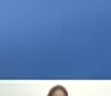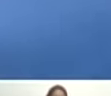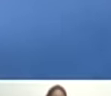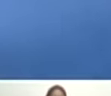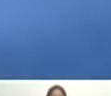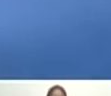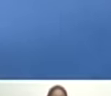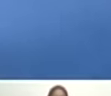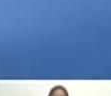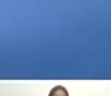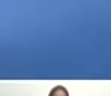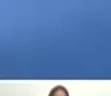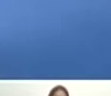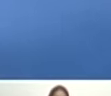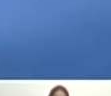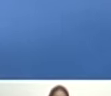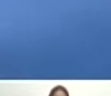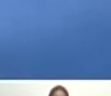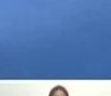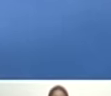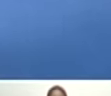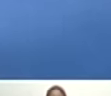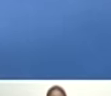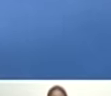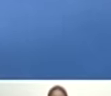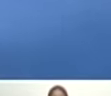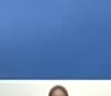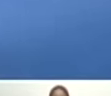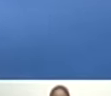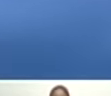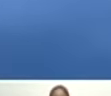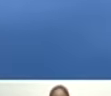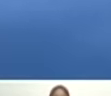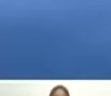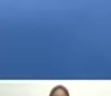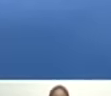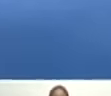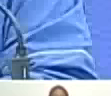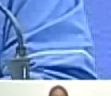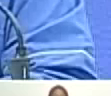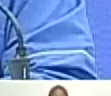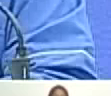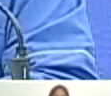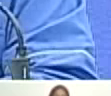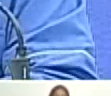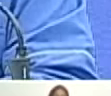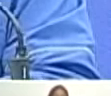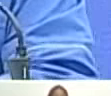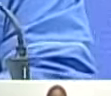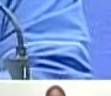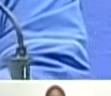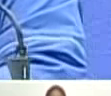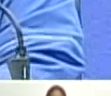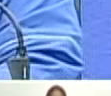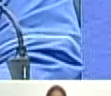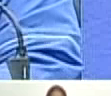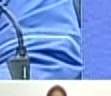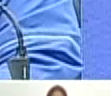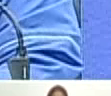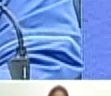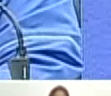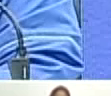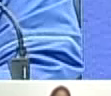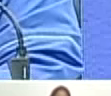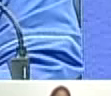comunidades y tenemos una población de 12.960 habitantes en el territorio ustedes se dan cuenta